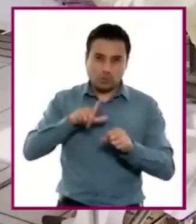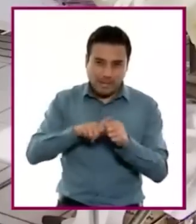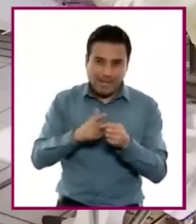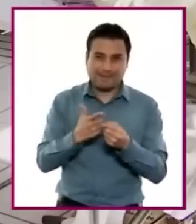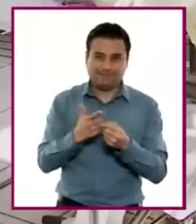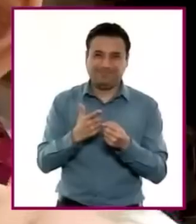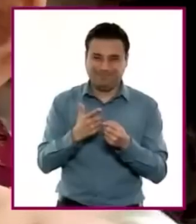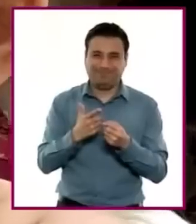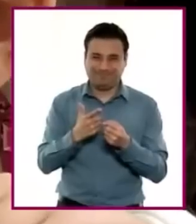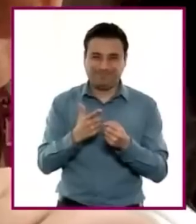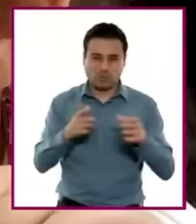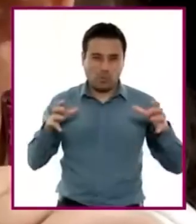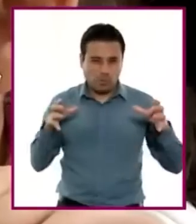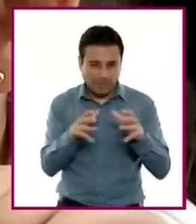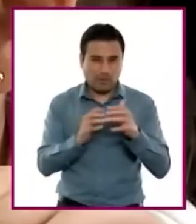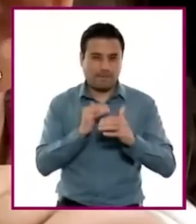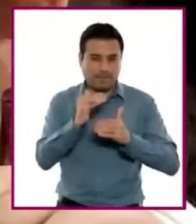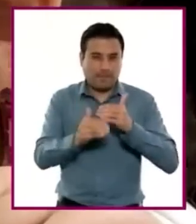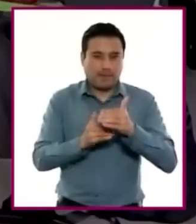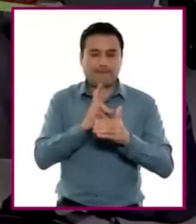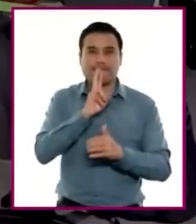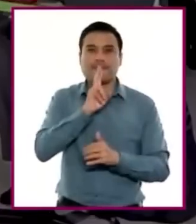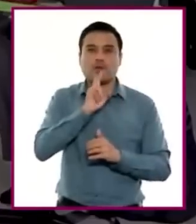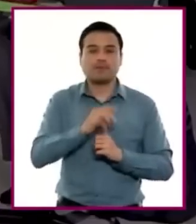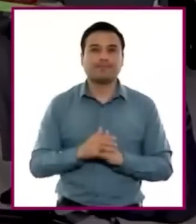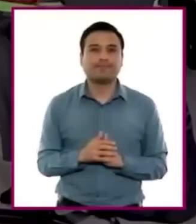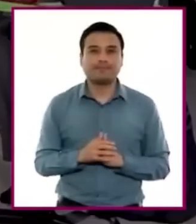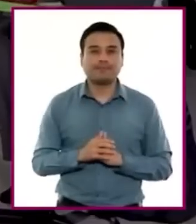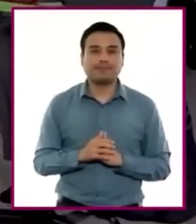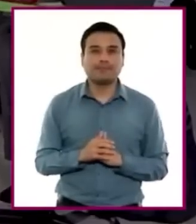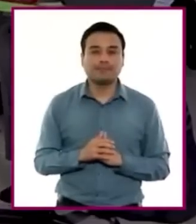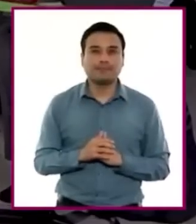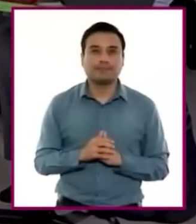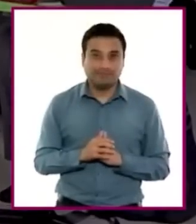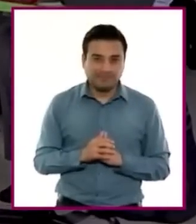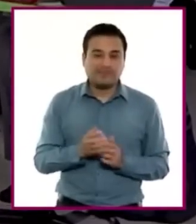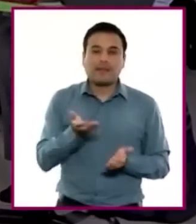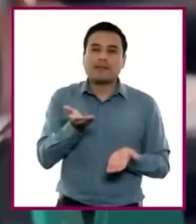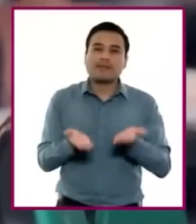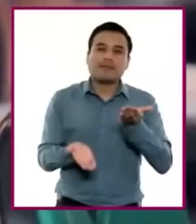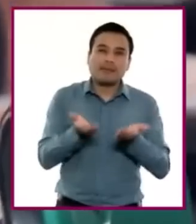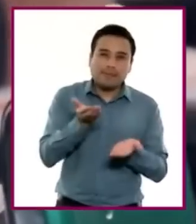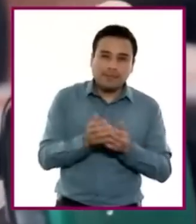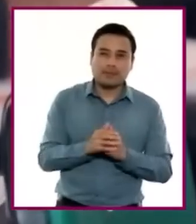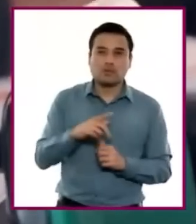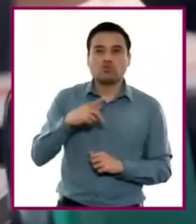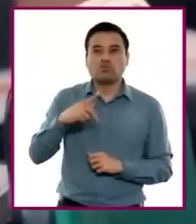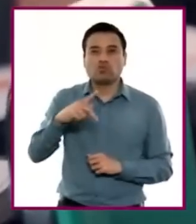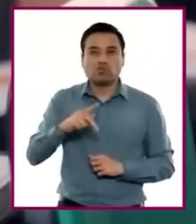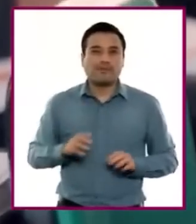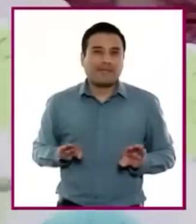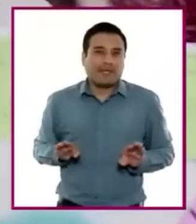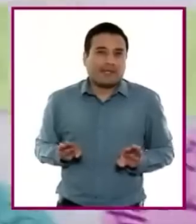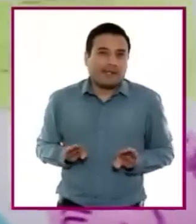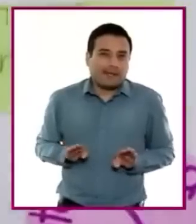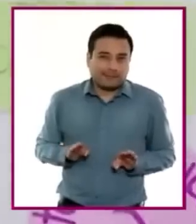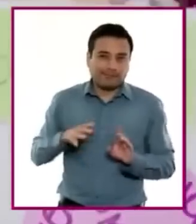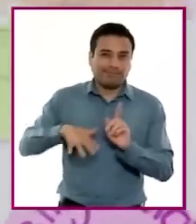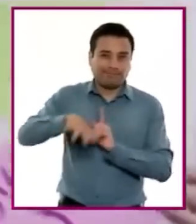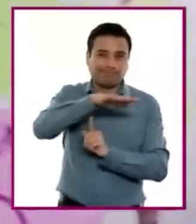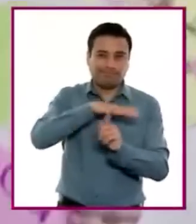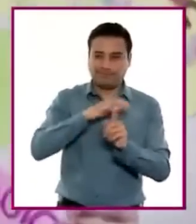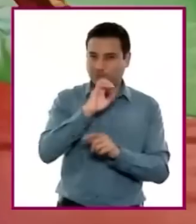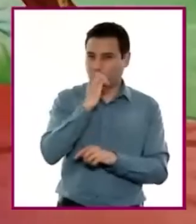Estos se incorporan en mayor o menor medida de acuerdo con las características y organización de cada nivel educativo.